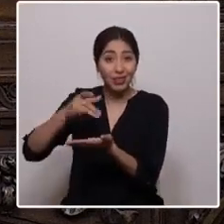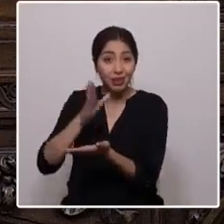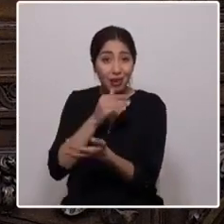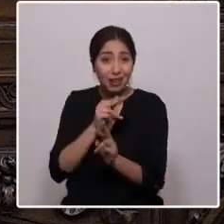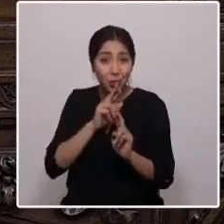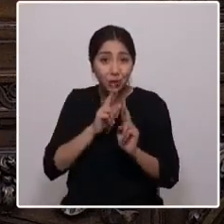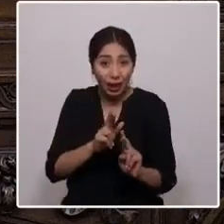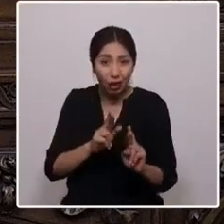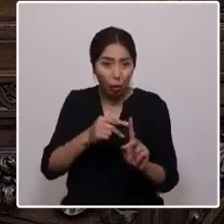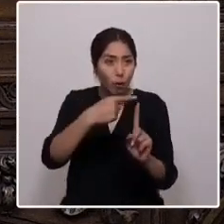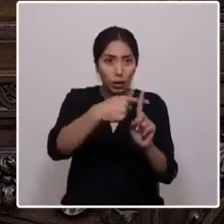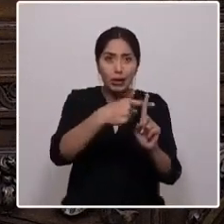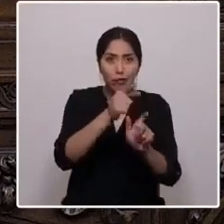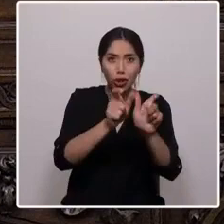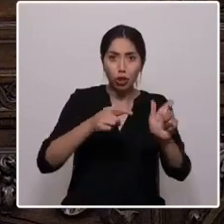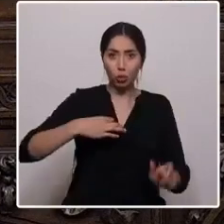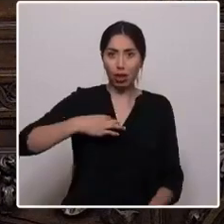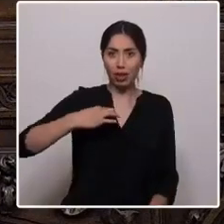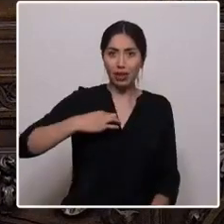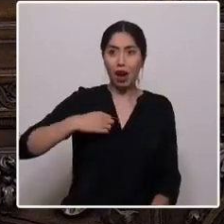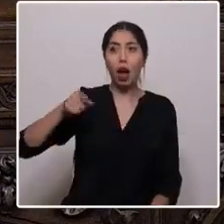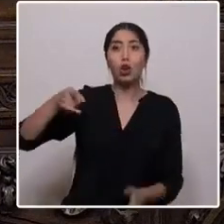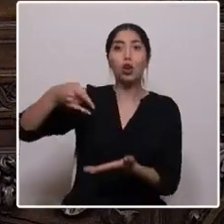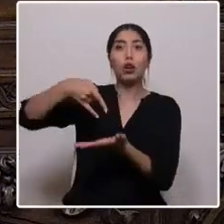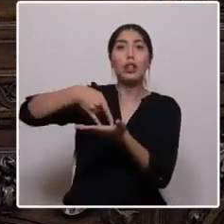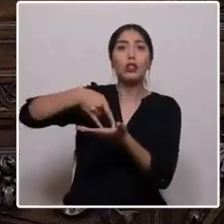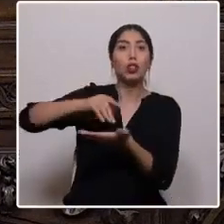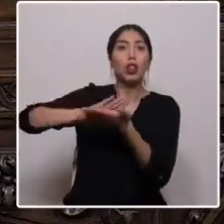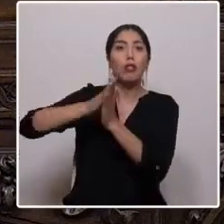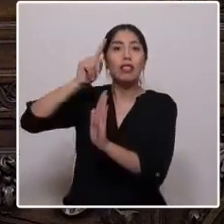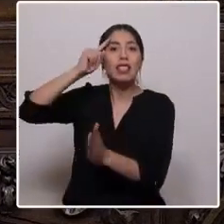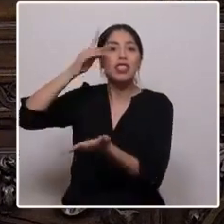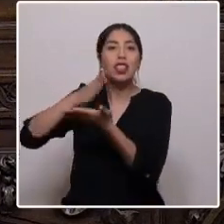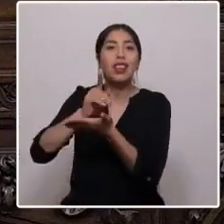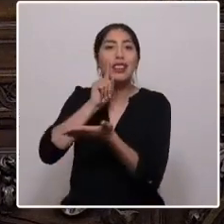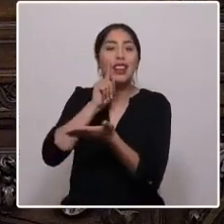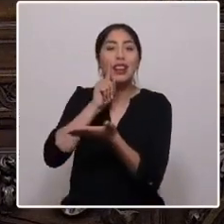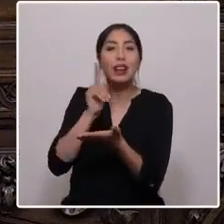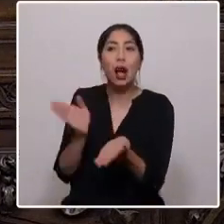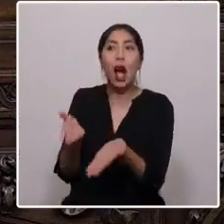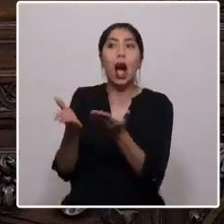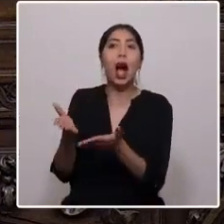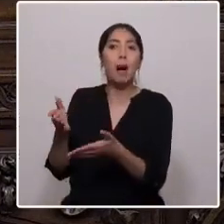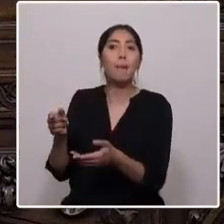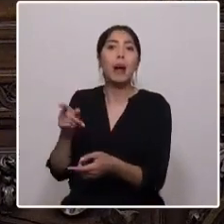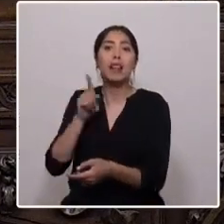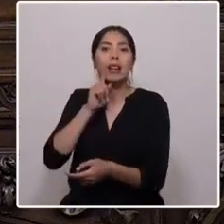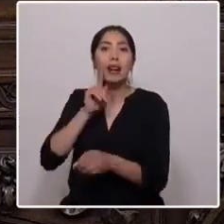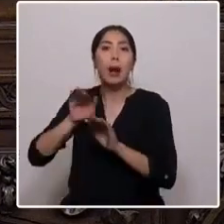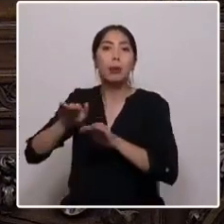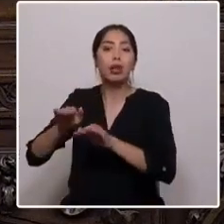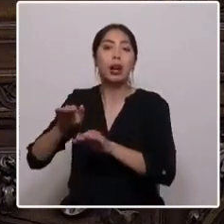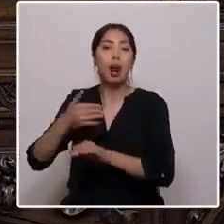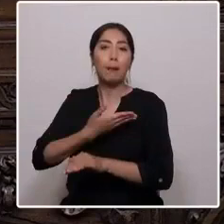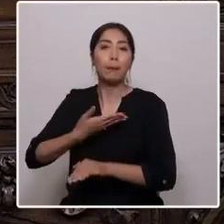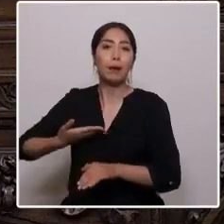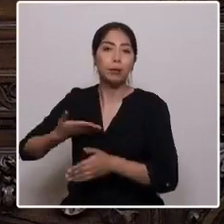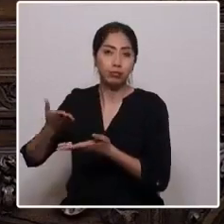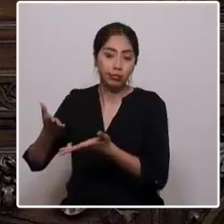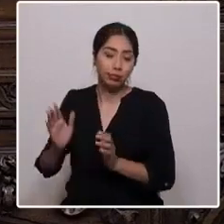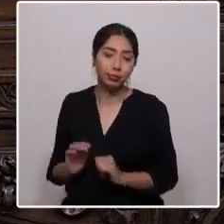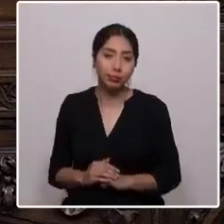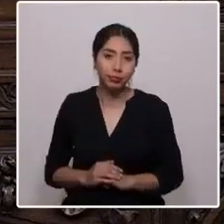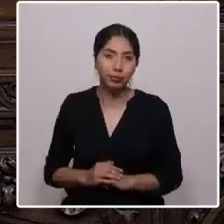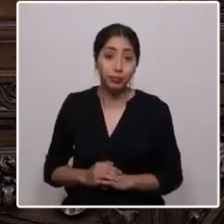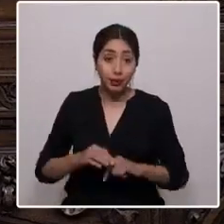pos de la ciudadanía, sino más bien en pos de las elecciones de turno. Y este es otro